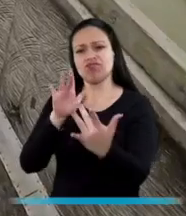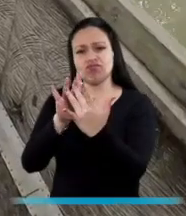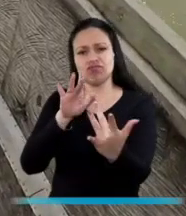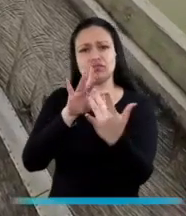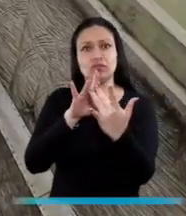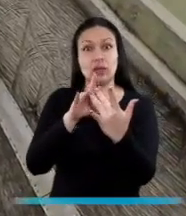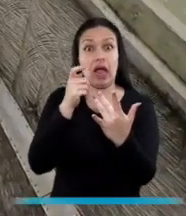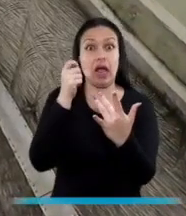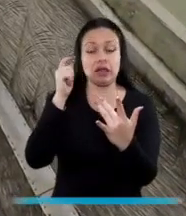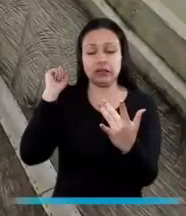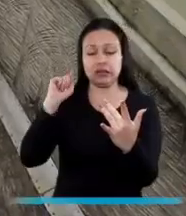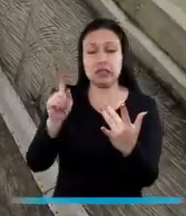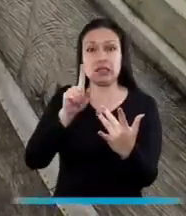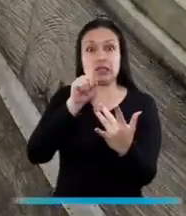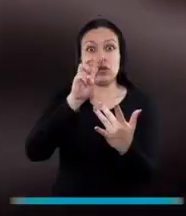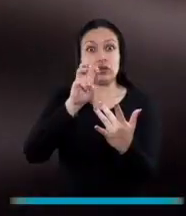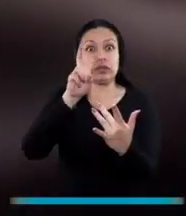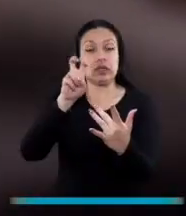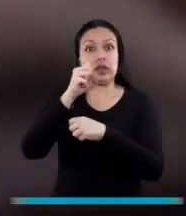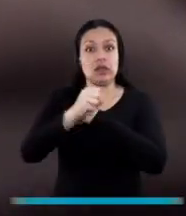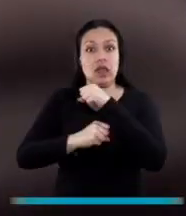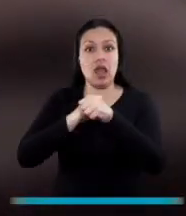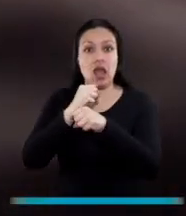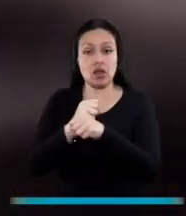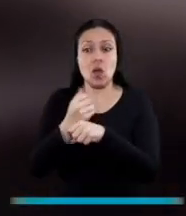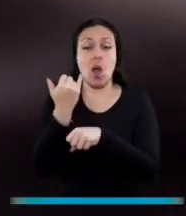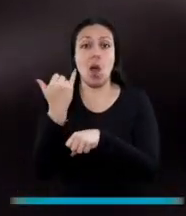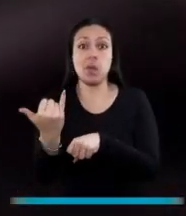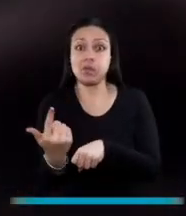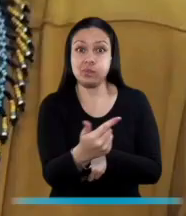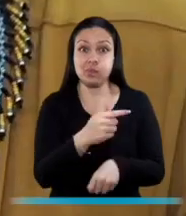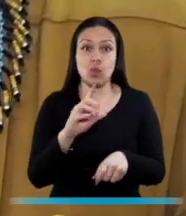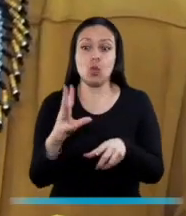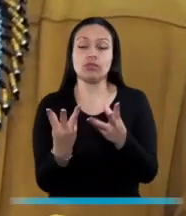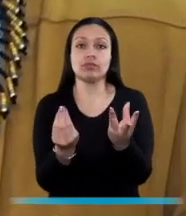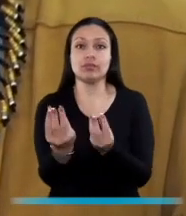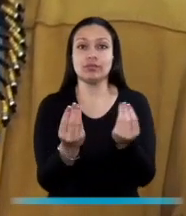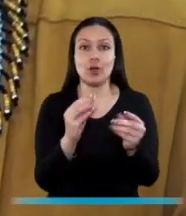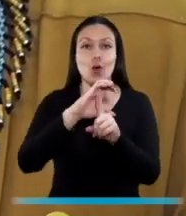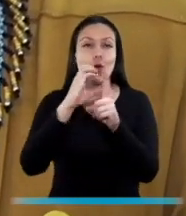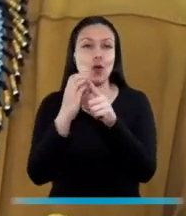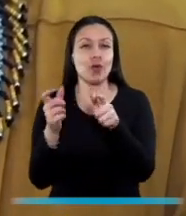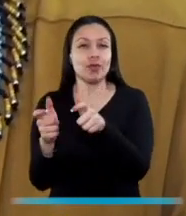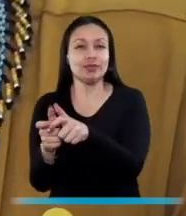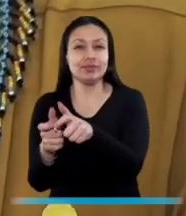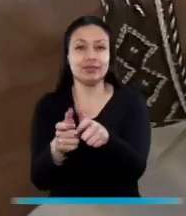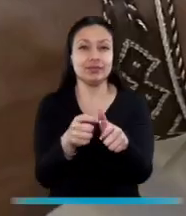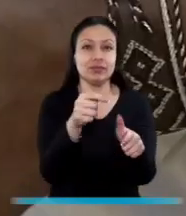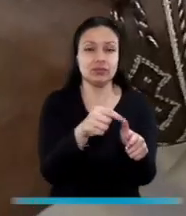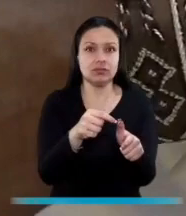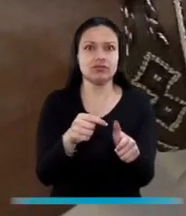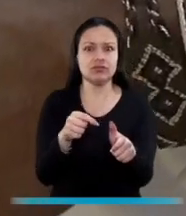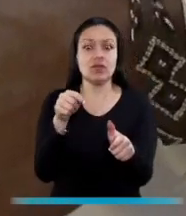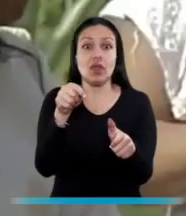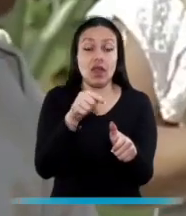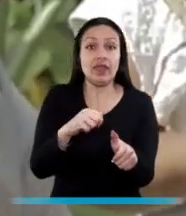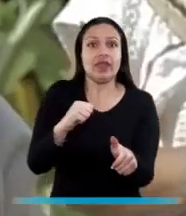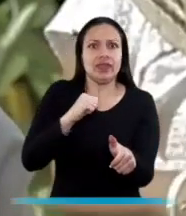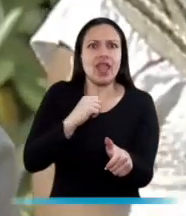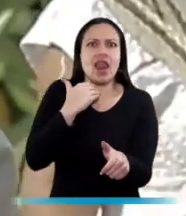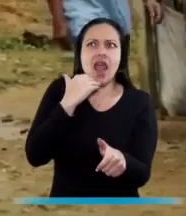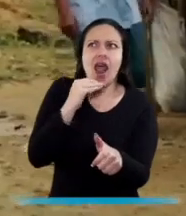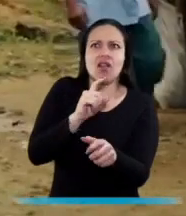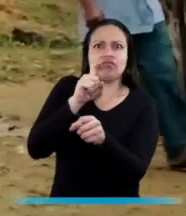Después de 187 años de existencia, los pueblos étnicos en Colombia tienen un